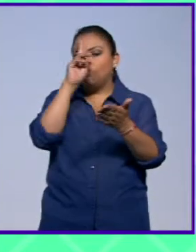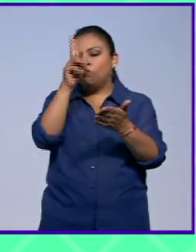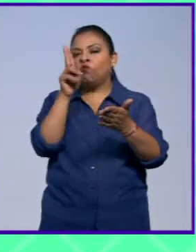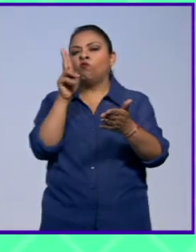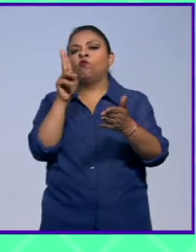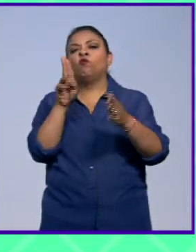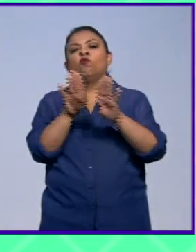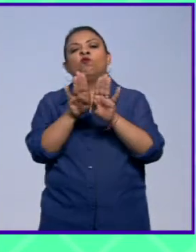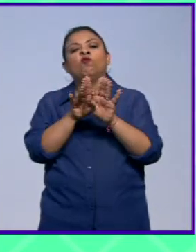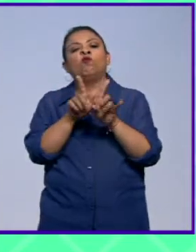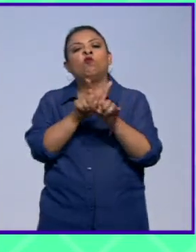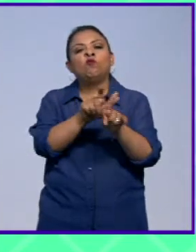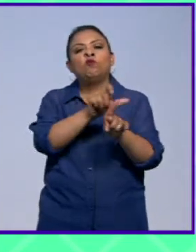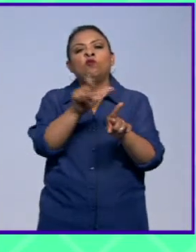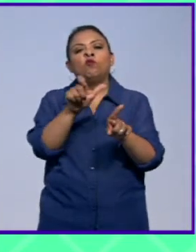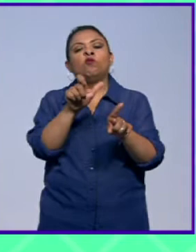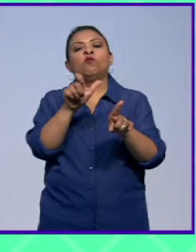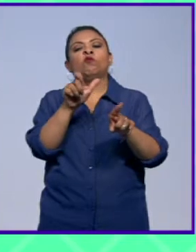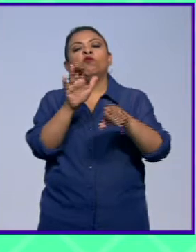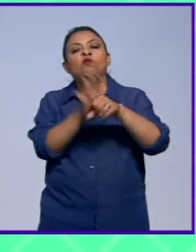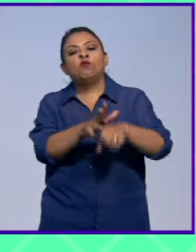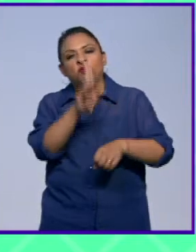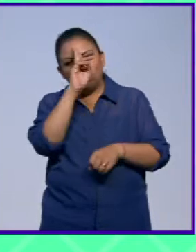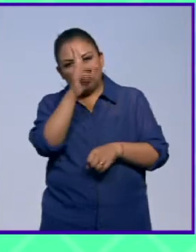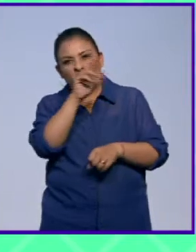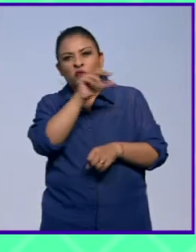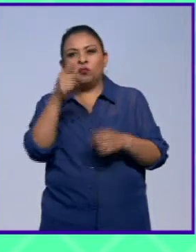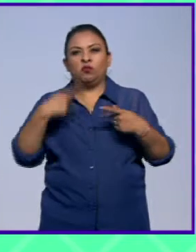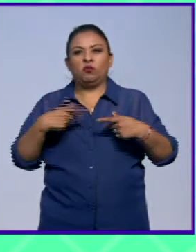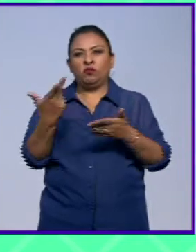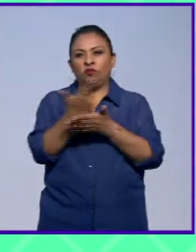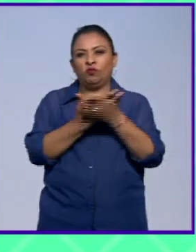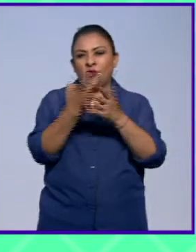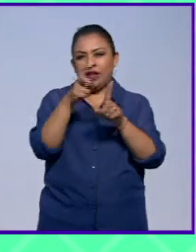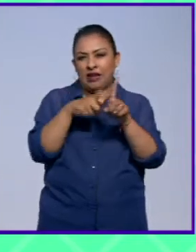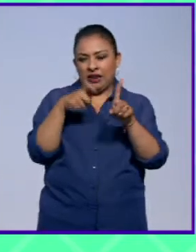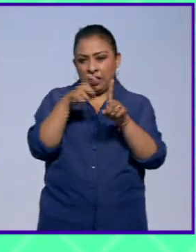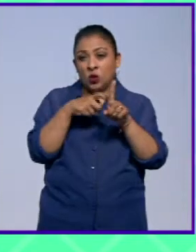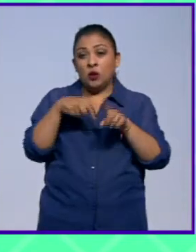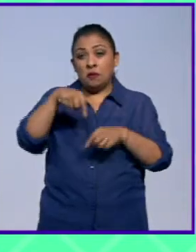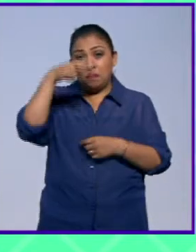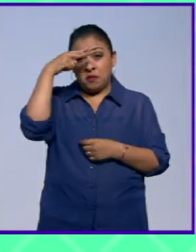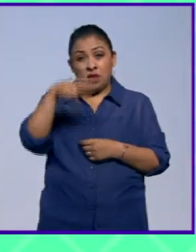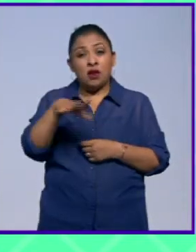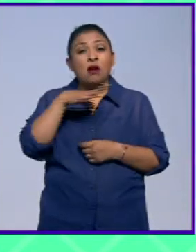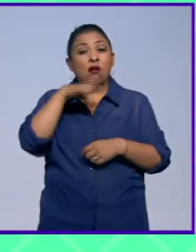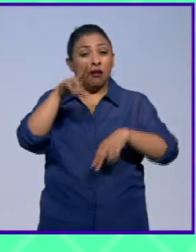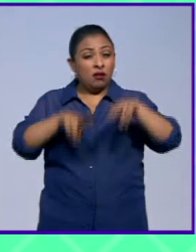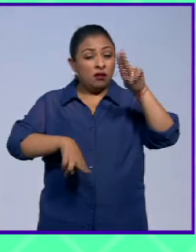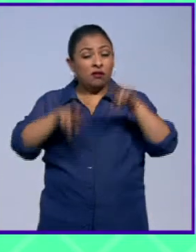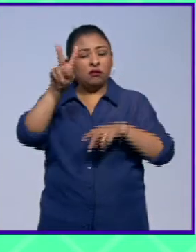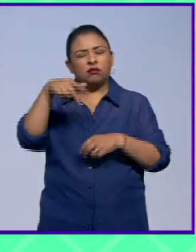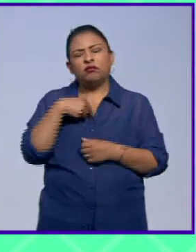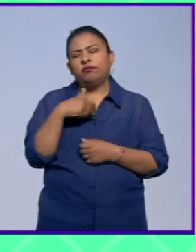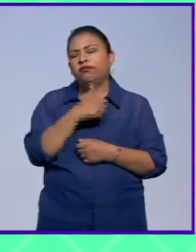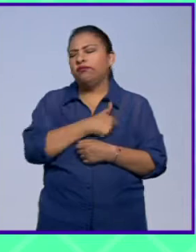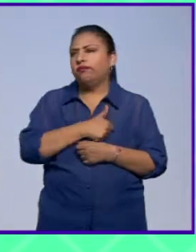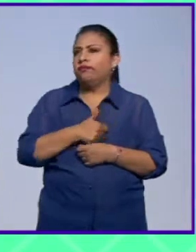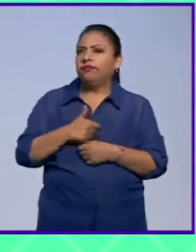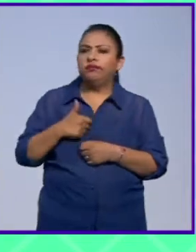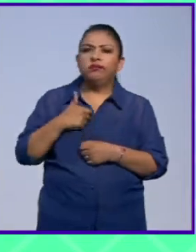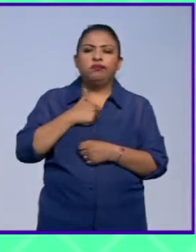represión hacia caricaturistas. En México tenemos niveles lamentables